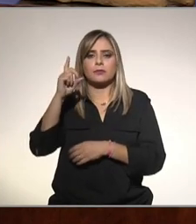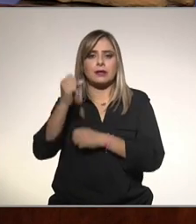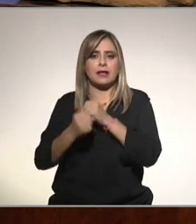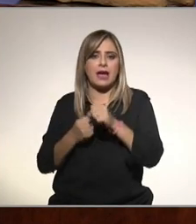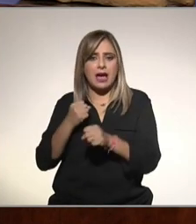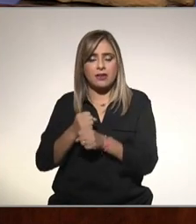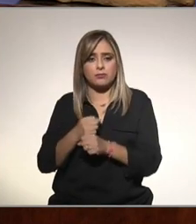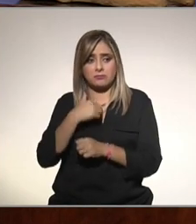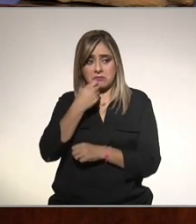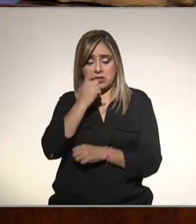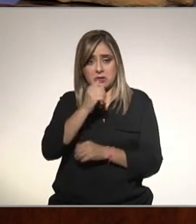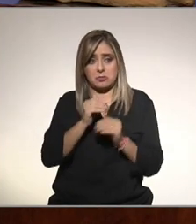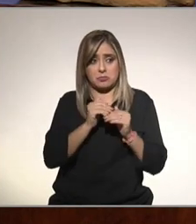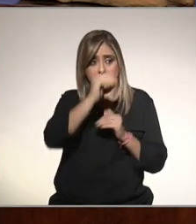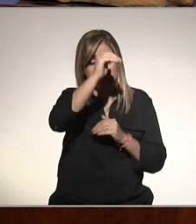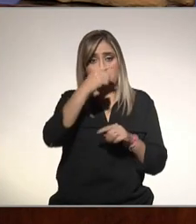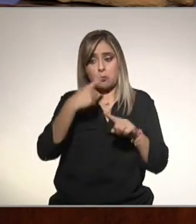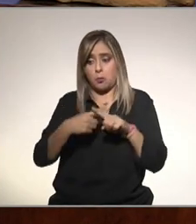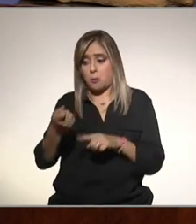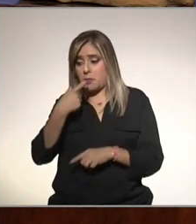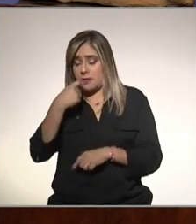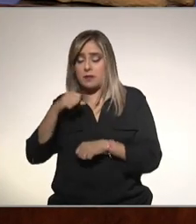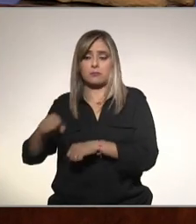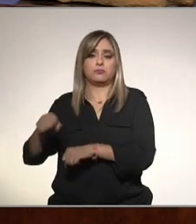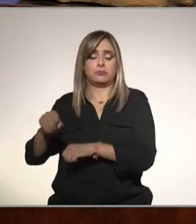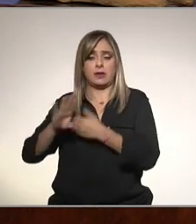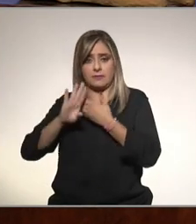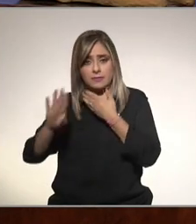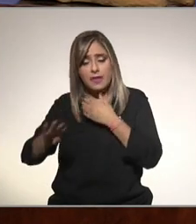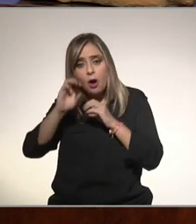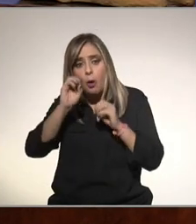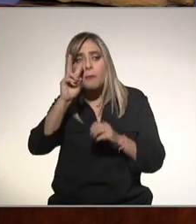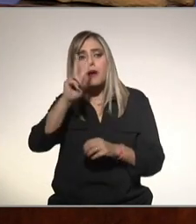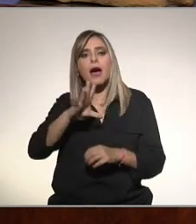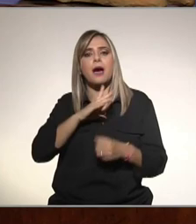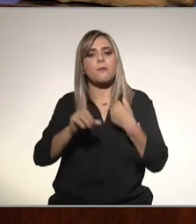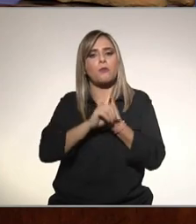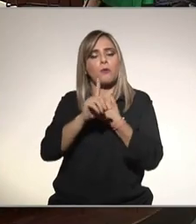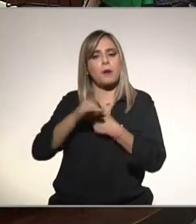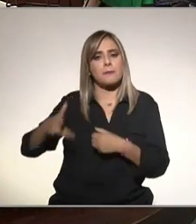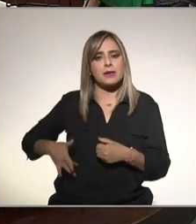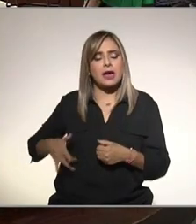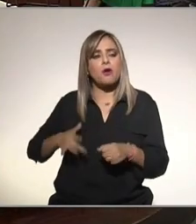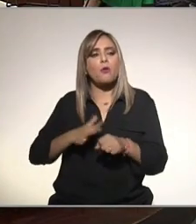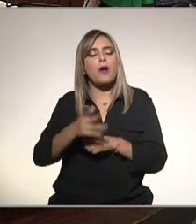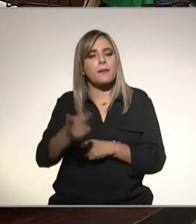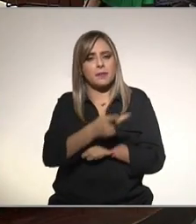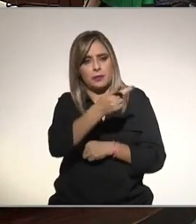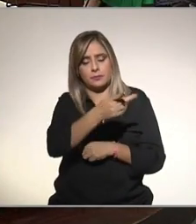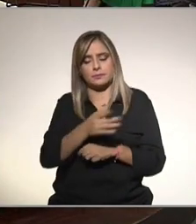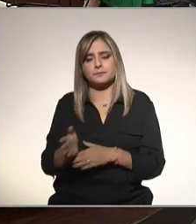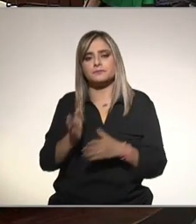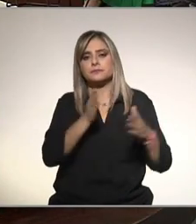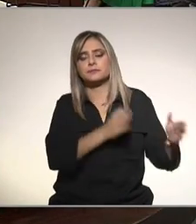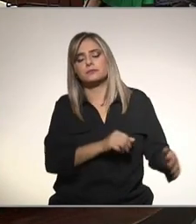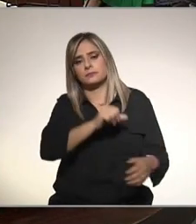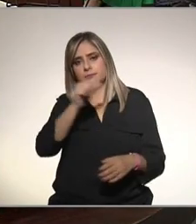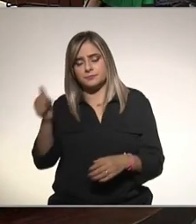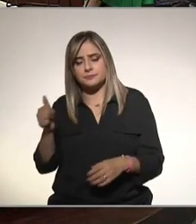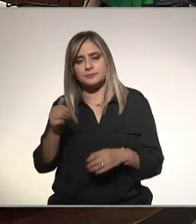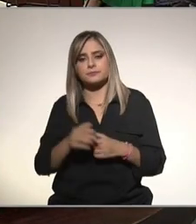esa elevación puede ser por su medicamento o realmente porque tiene algún problema en el hígado Verónica Irizar